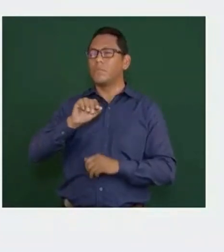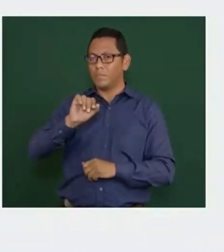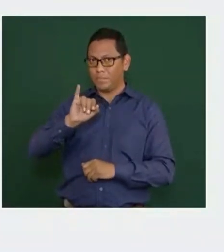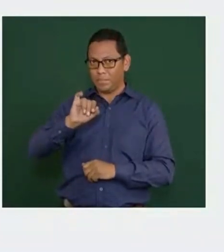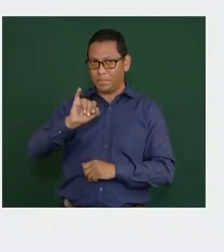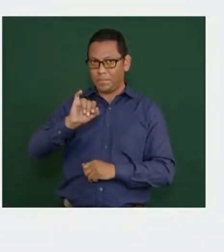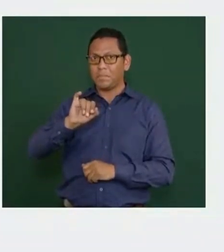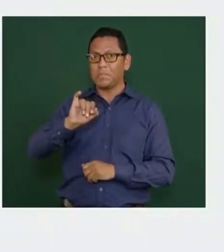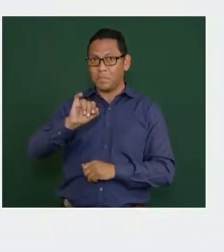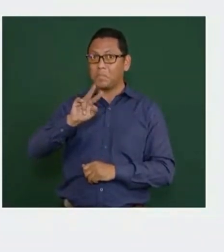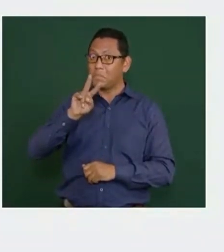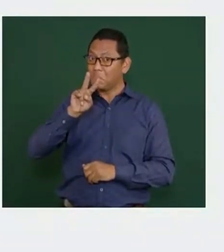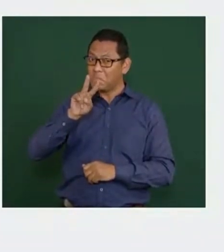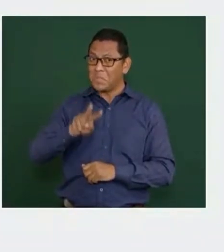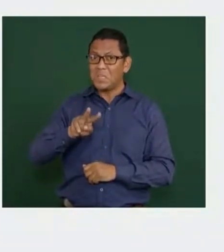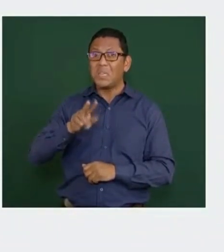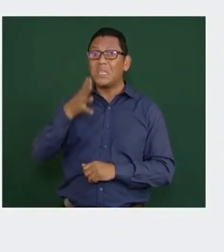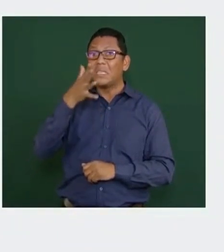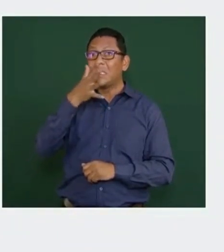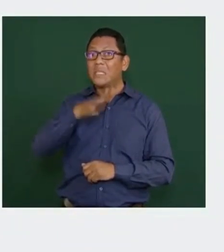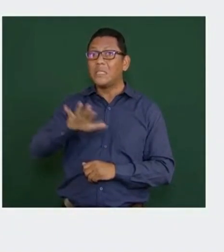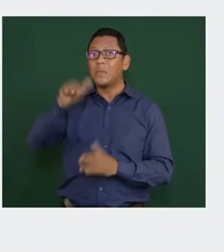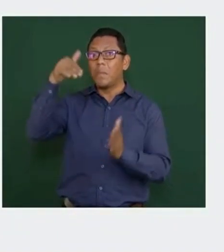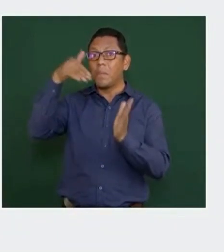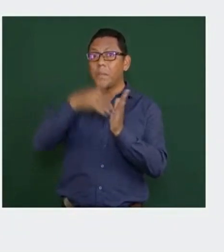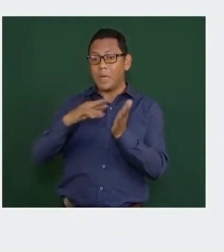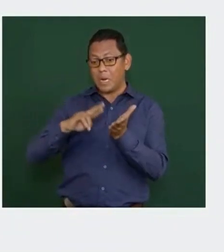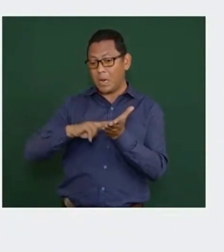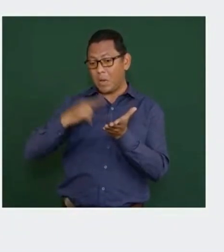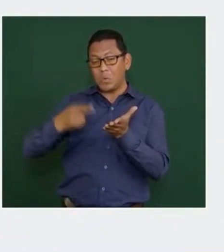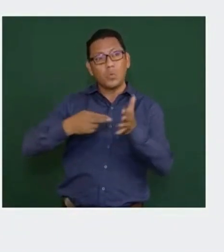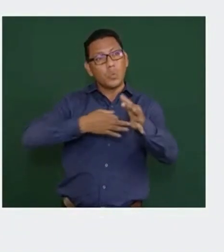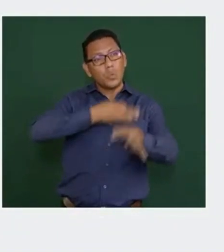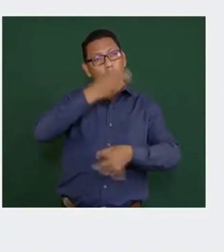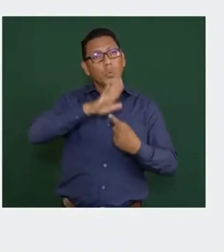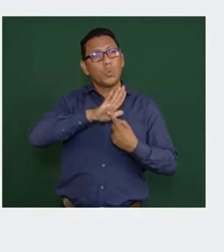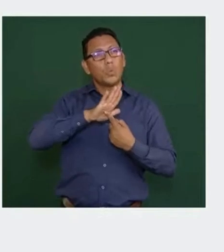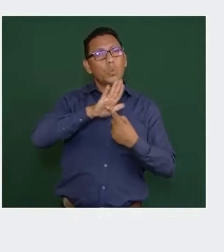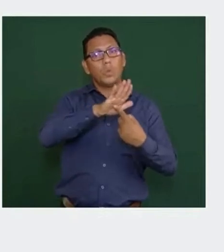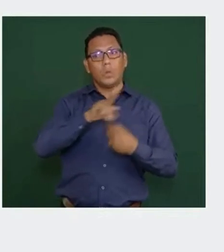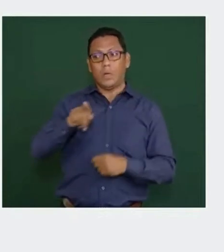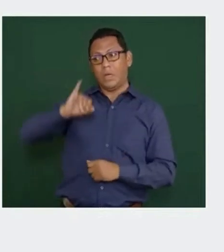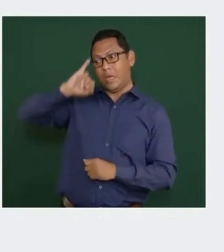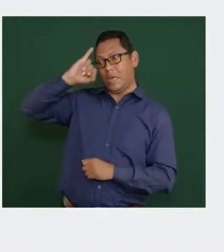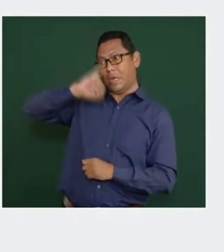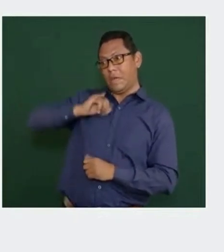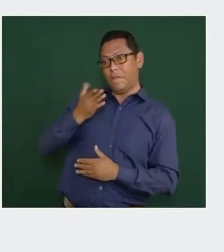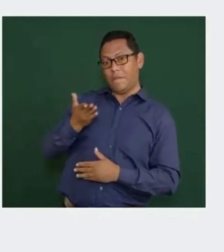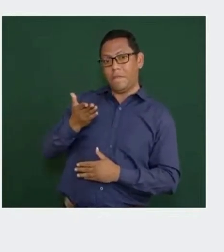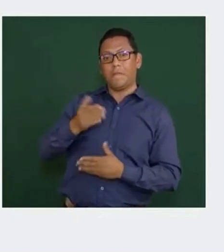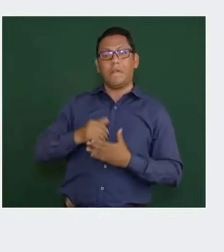publicaban 10.000 revistas, Sheridan era el jefe editorial.